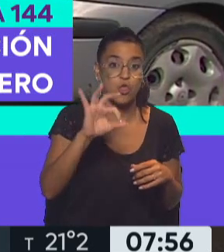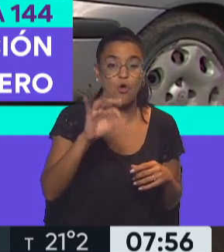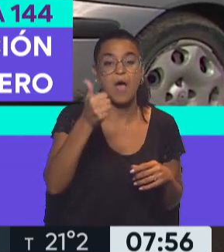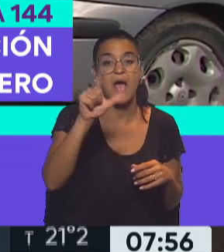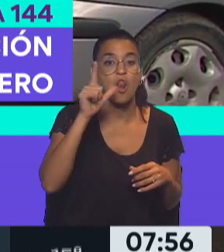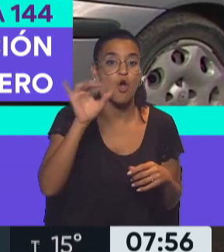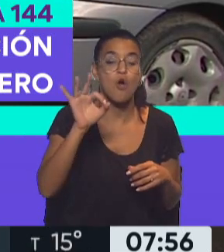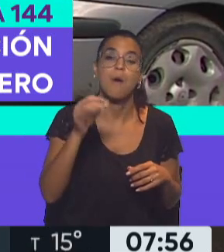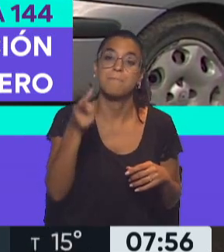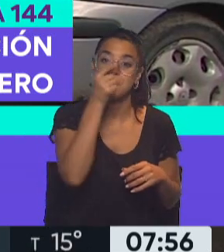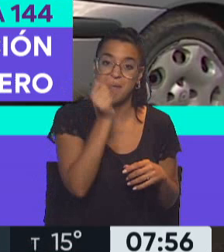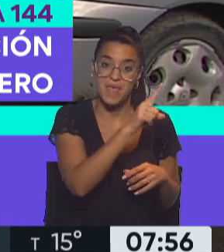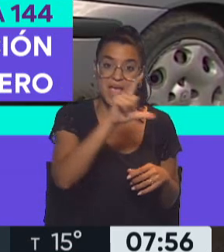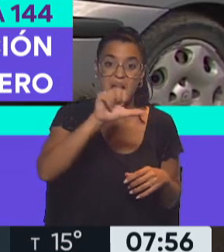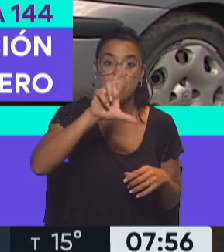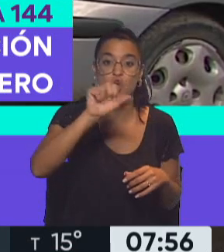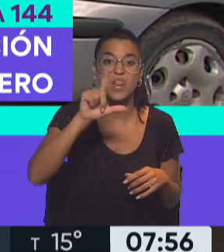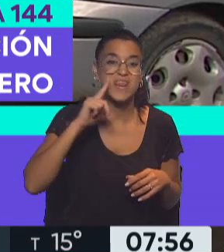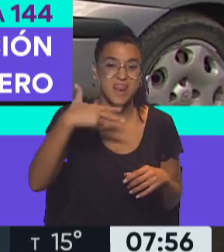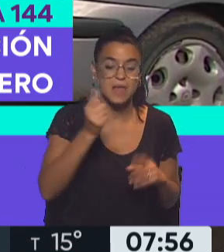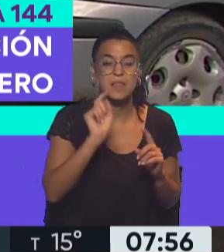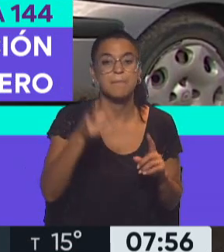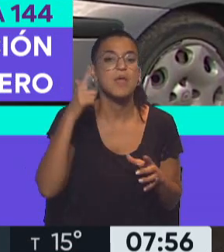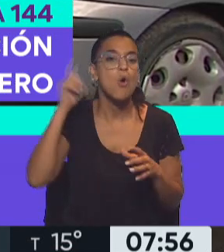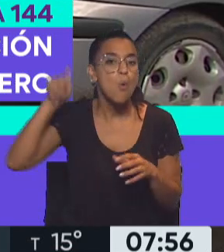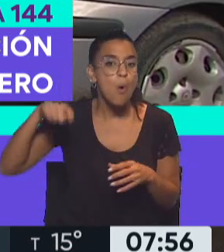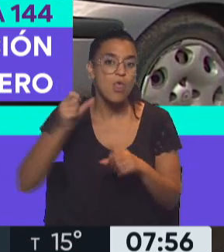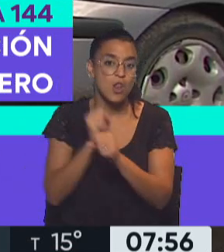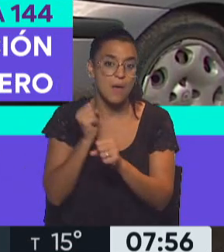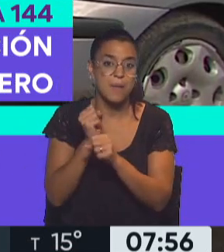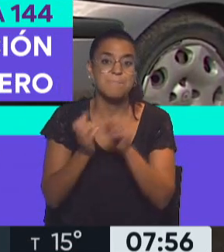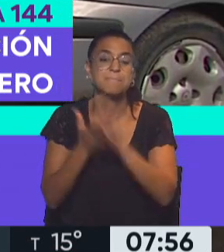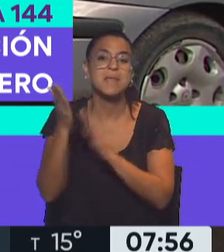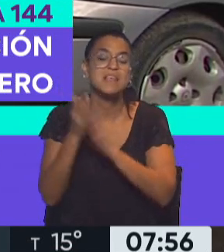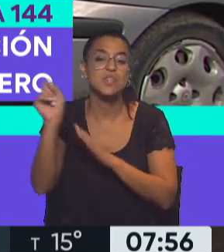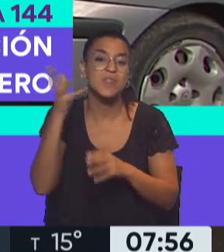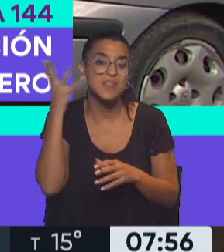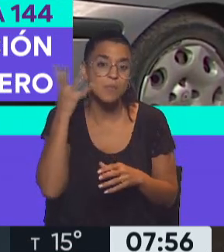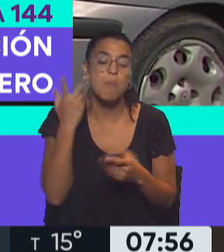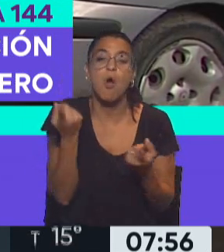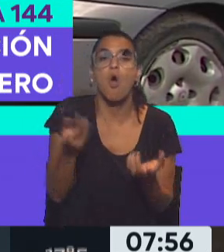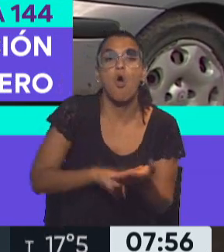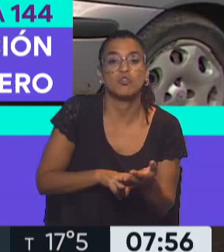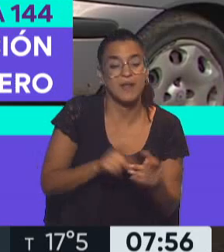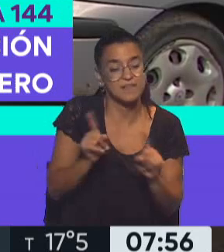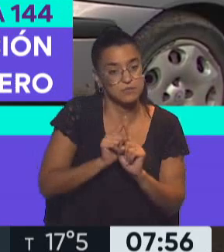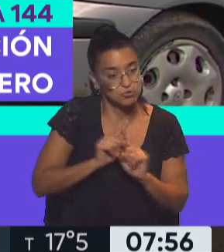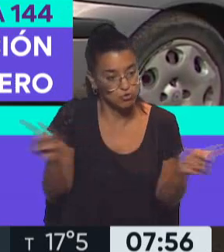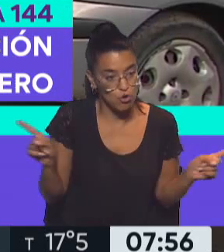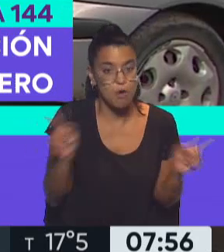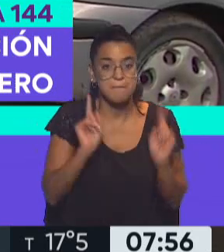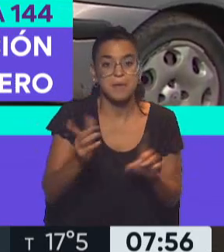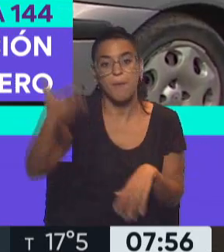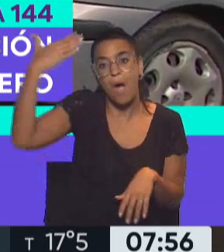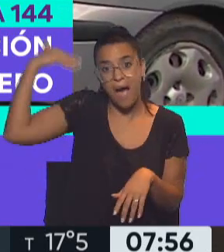de Carolina Aló y también del juzgado laboral de Dirección Nacional de Migraciones de Tigre para que no vuelva a ocurrir lo que ocurrió en